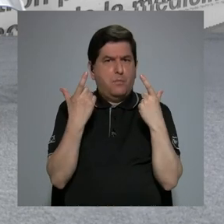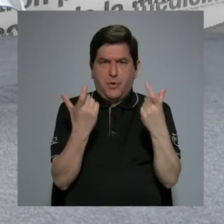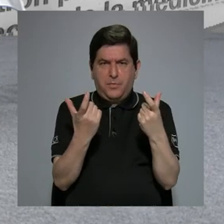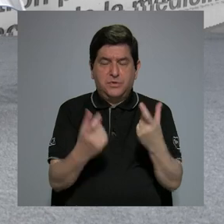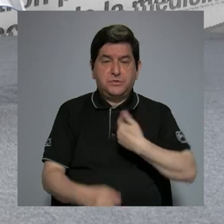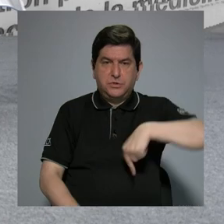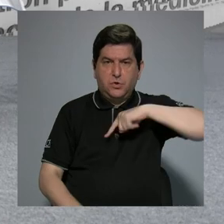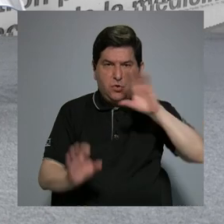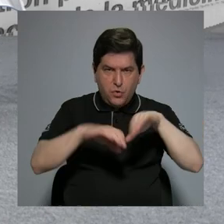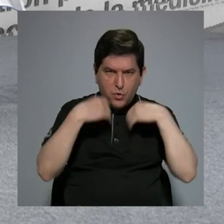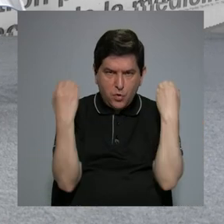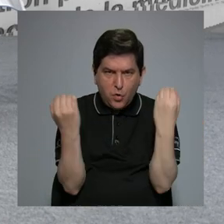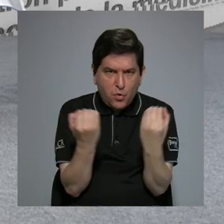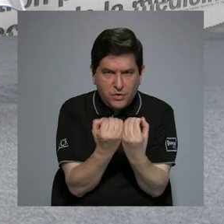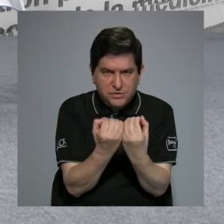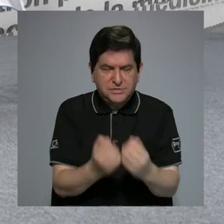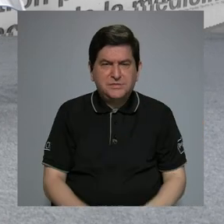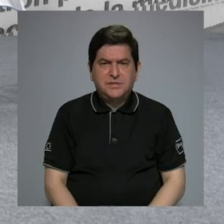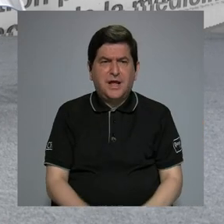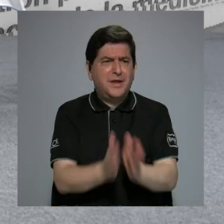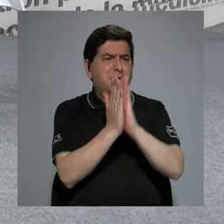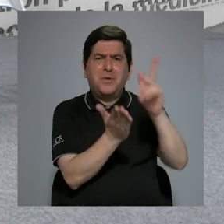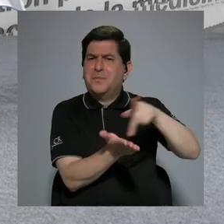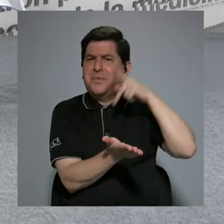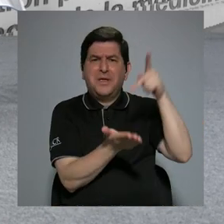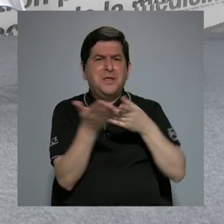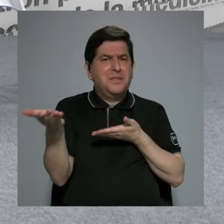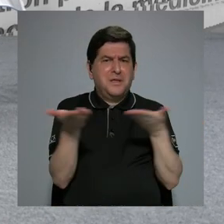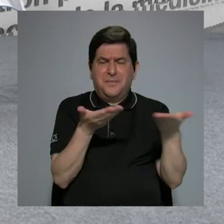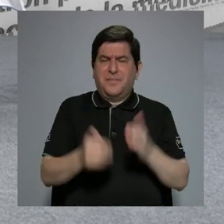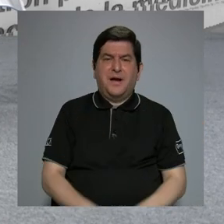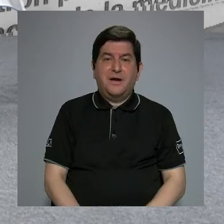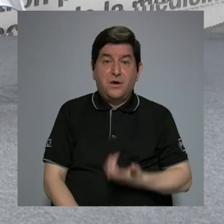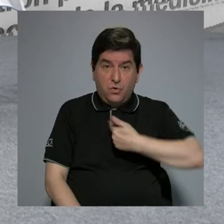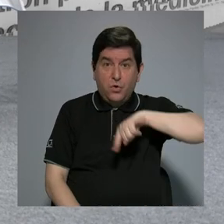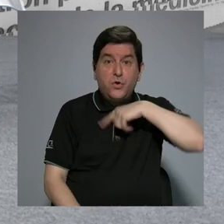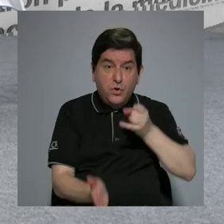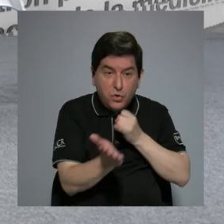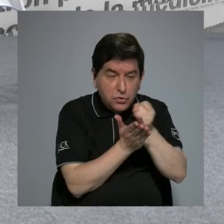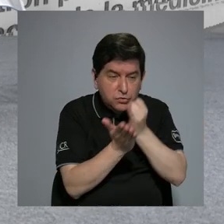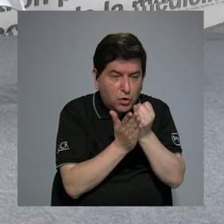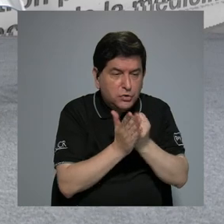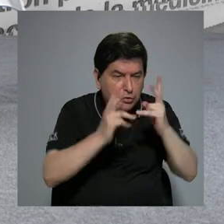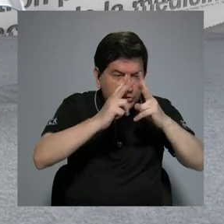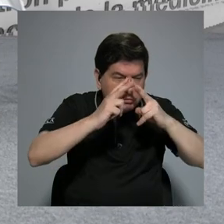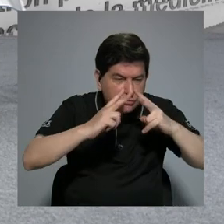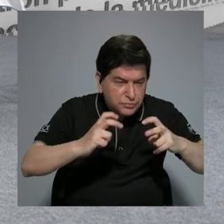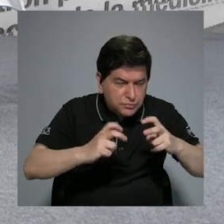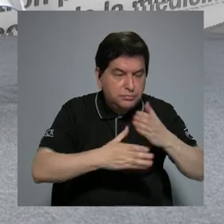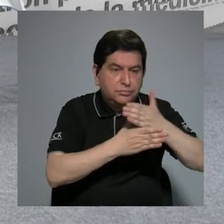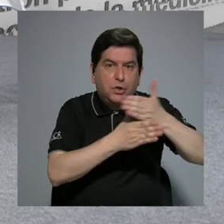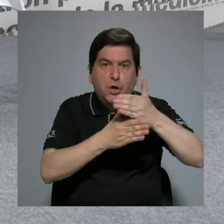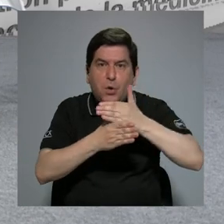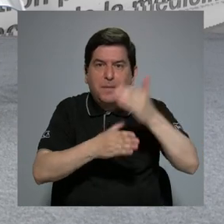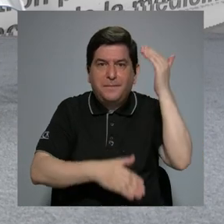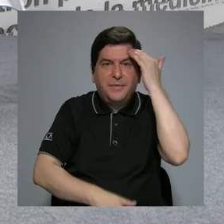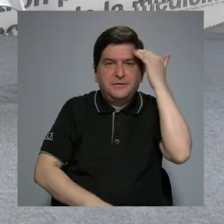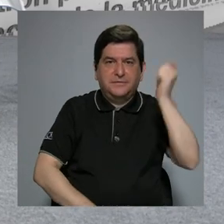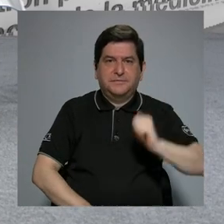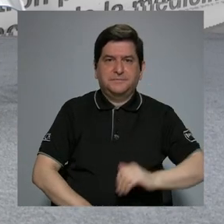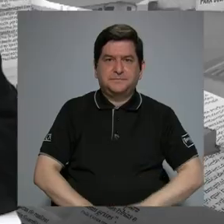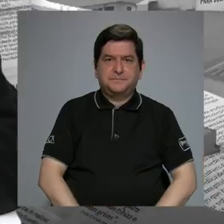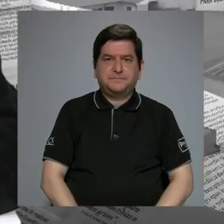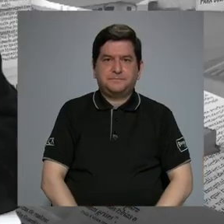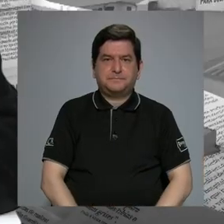organización que no cobra por los servicios, nos dedicamos a investigar, analizar, a compartir el conocimiento.